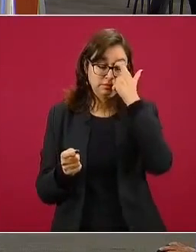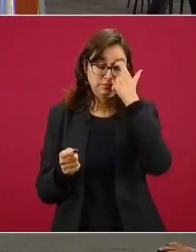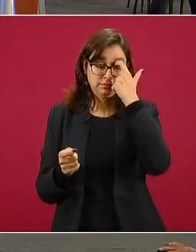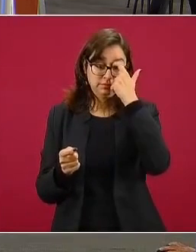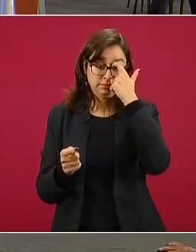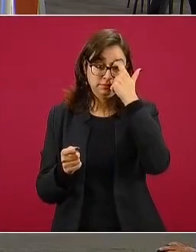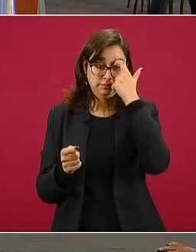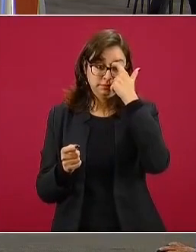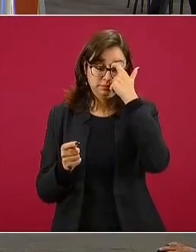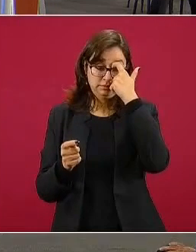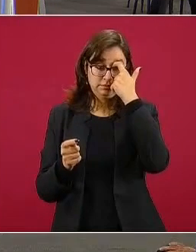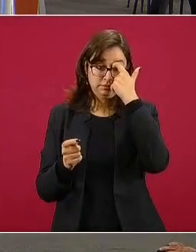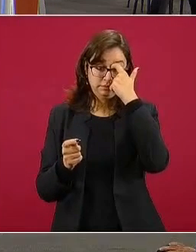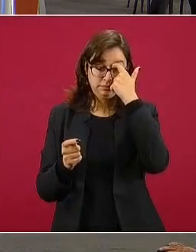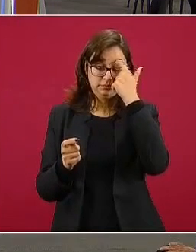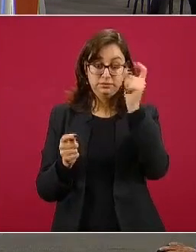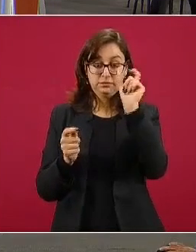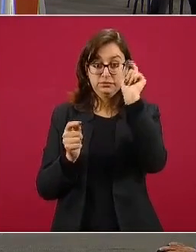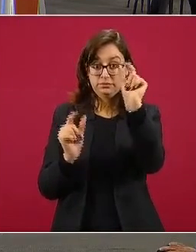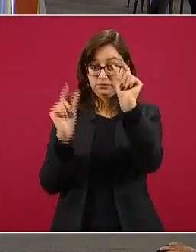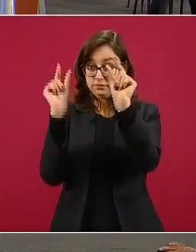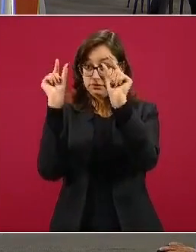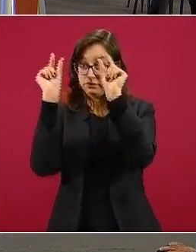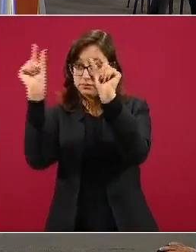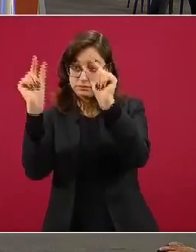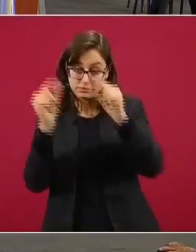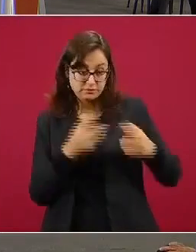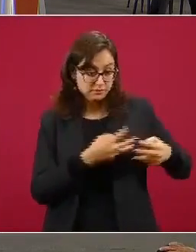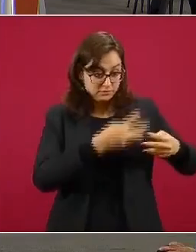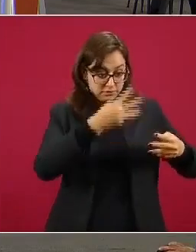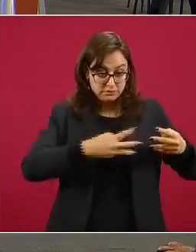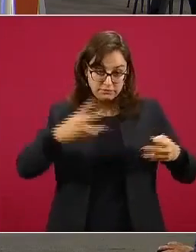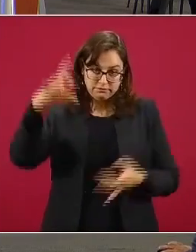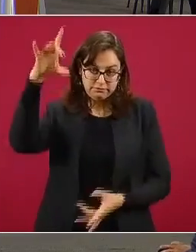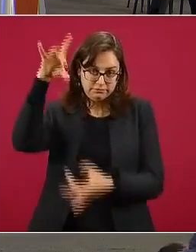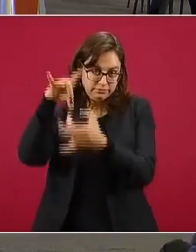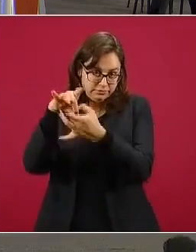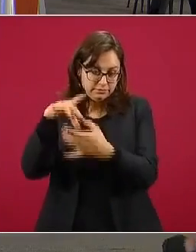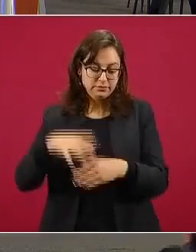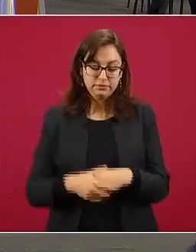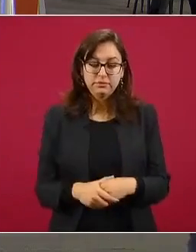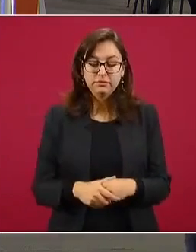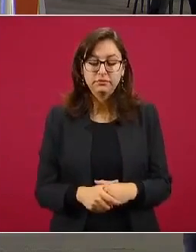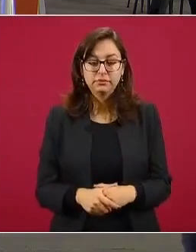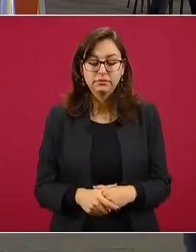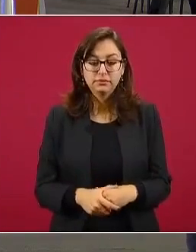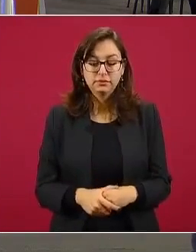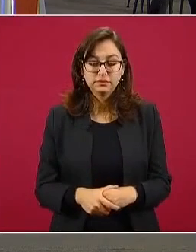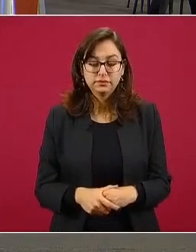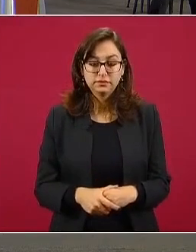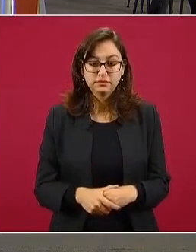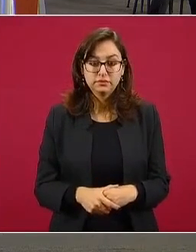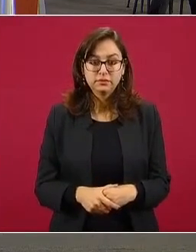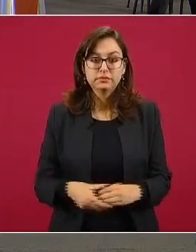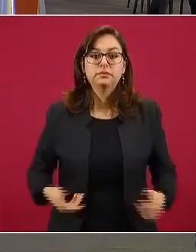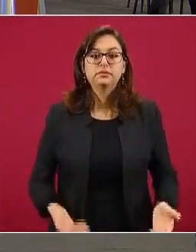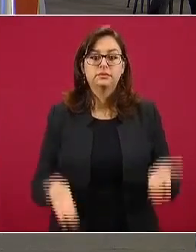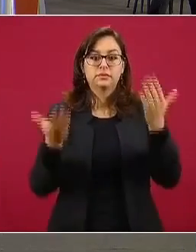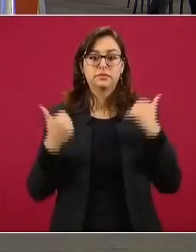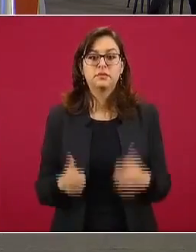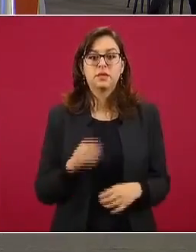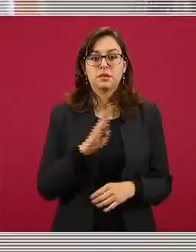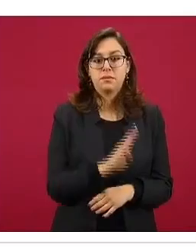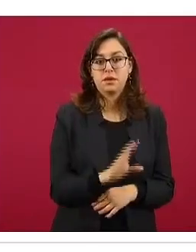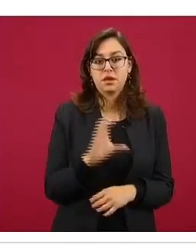gráfica de columnas que solemos presentar todos los días. La siguiente. El caso de Baja California, una